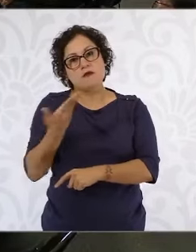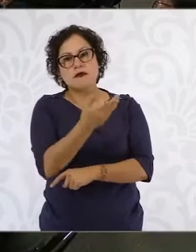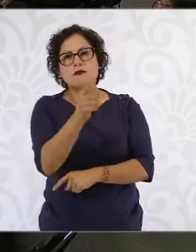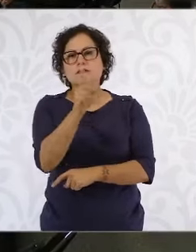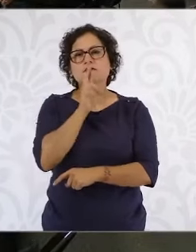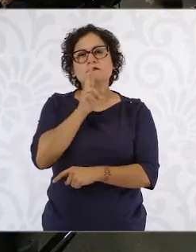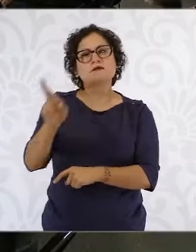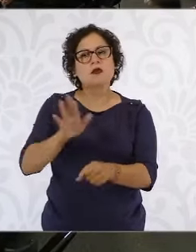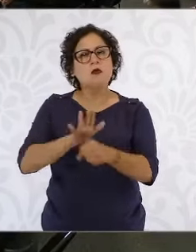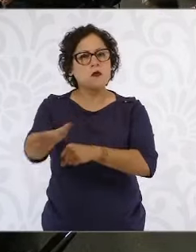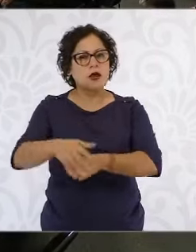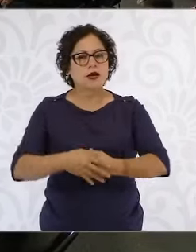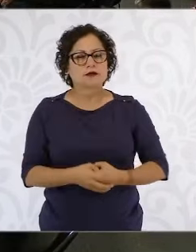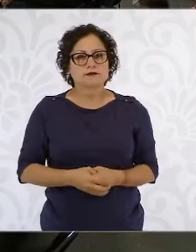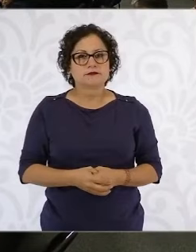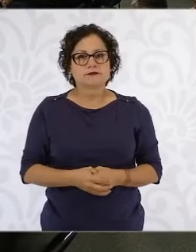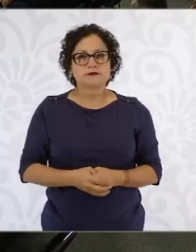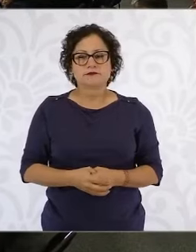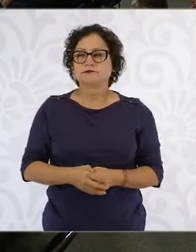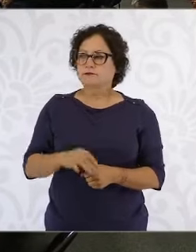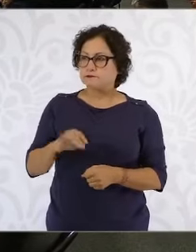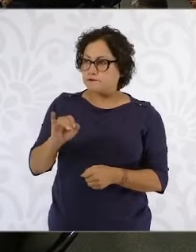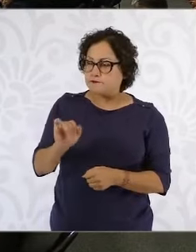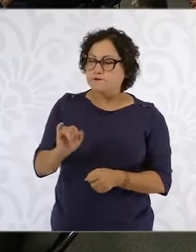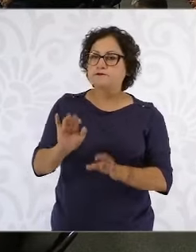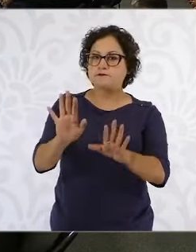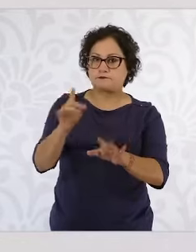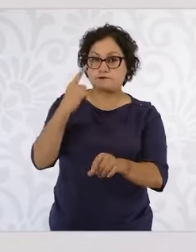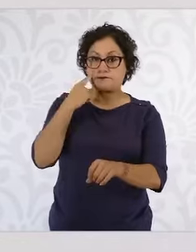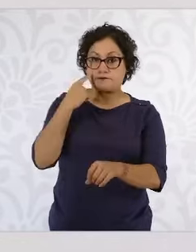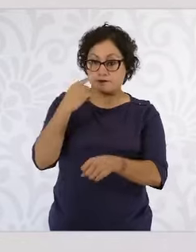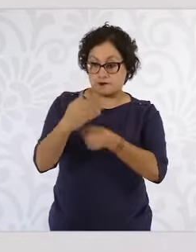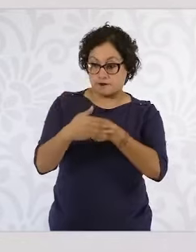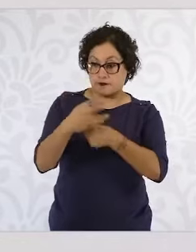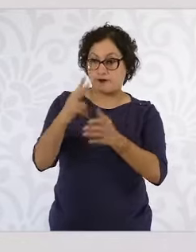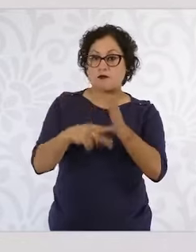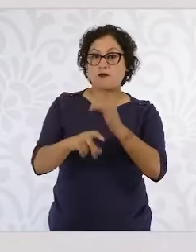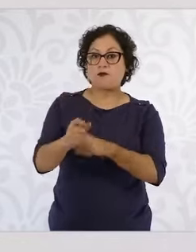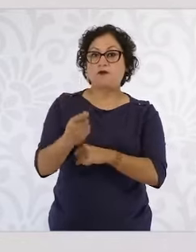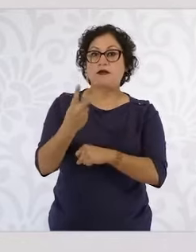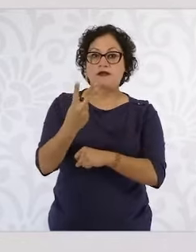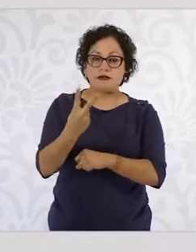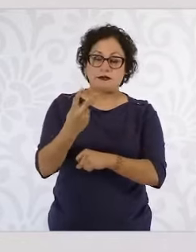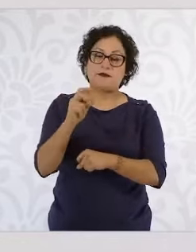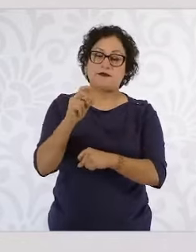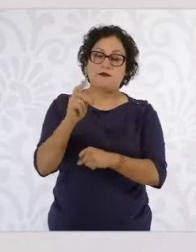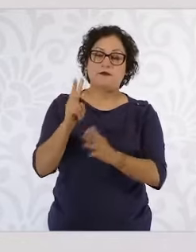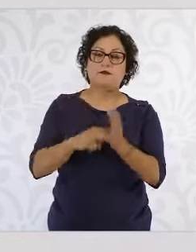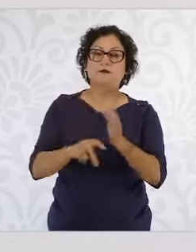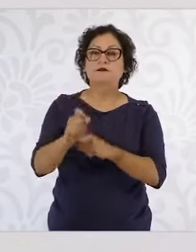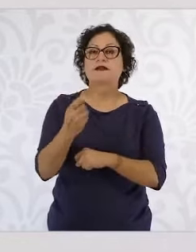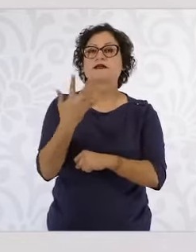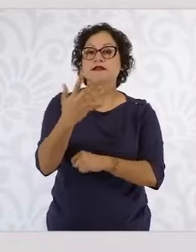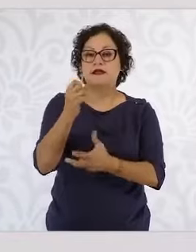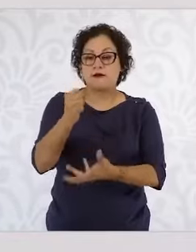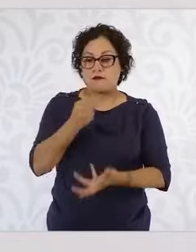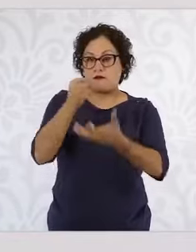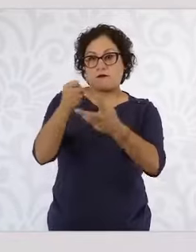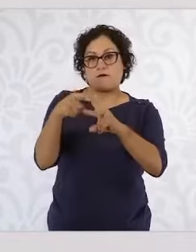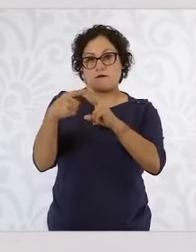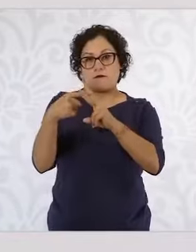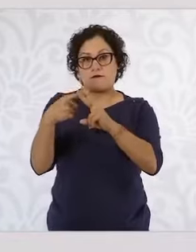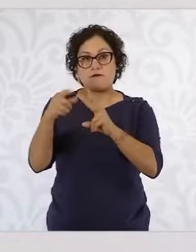Sí, este año para las instituciones educativas autónomas hay un incremento similar a la